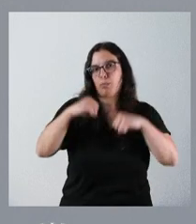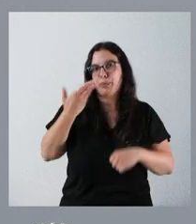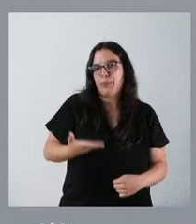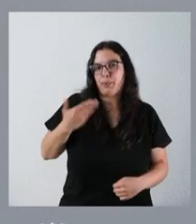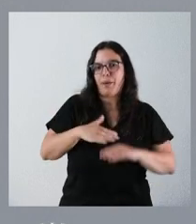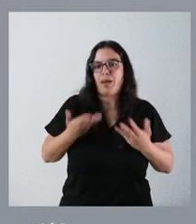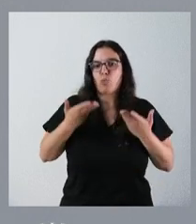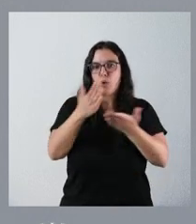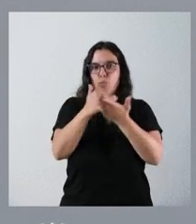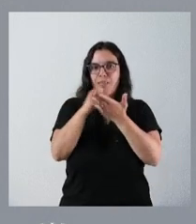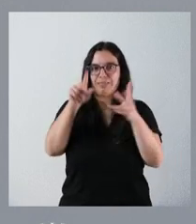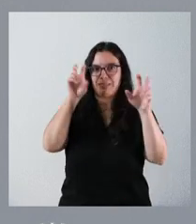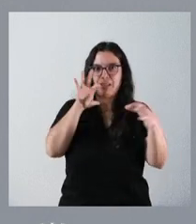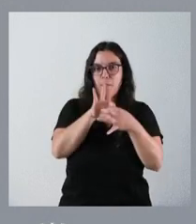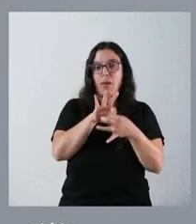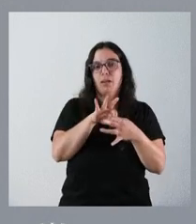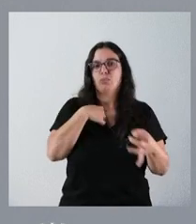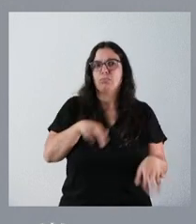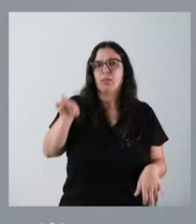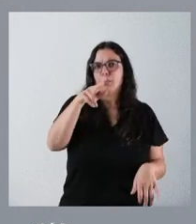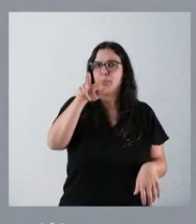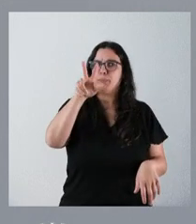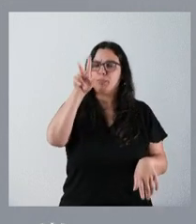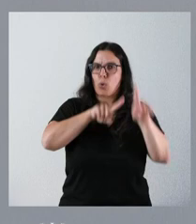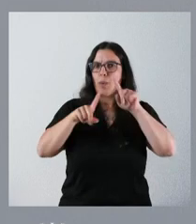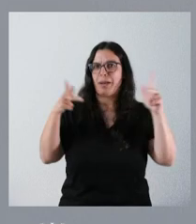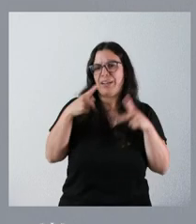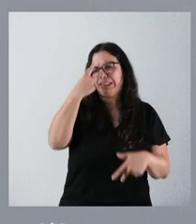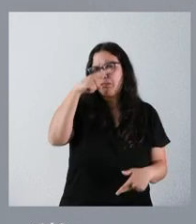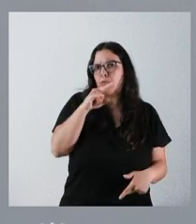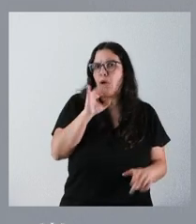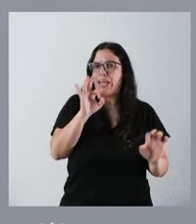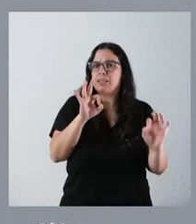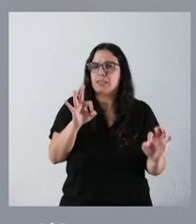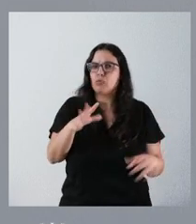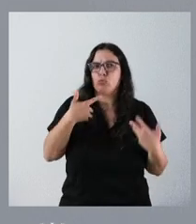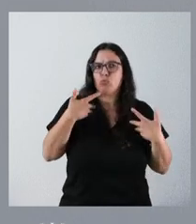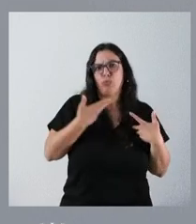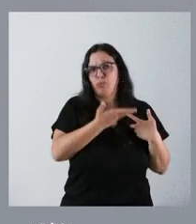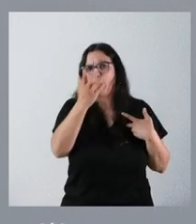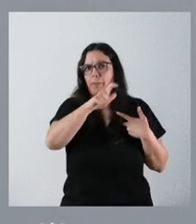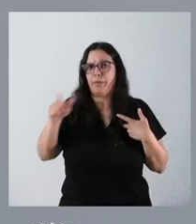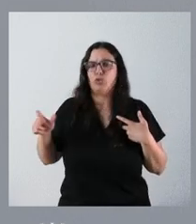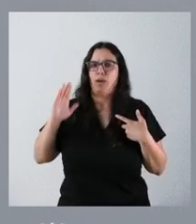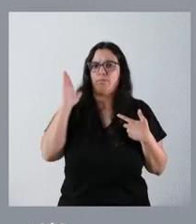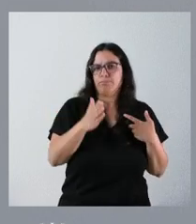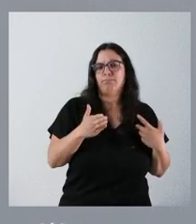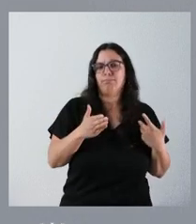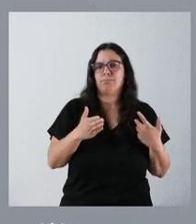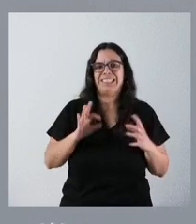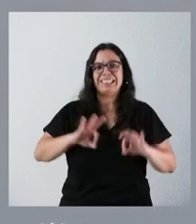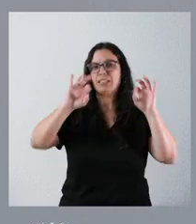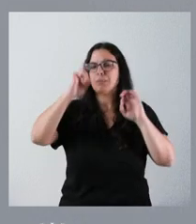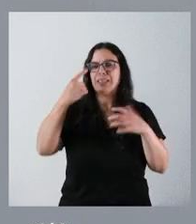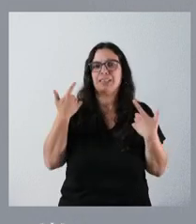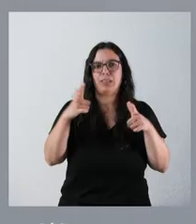nuestra comunidad autónoma en este sentido, que, insisto, es un muy grave problema del que somos muy conscientes y que sufren muchas personas de nuestra comunidad autónoma, especialmente el